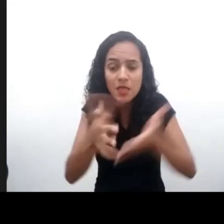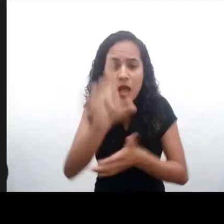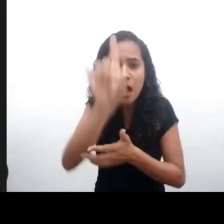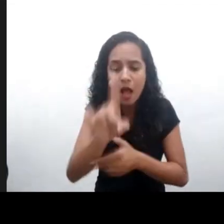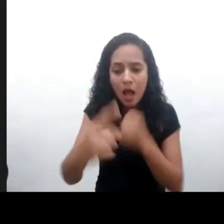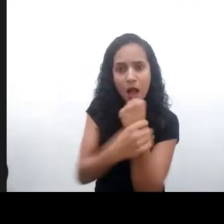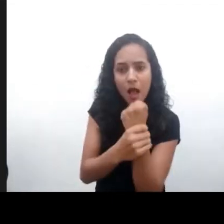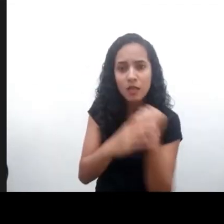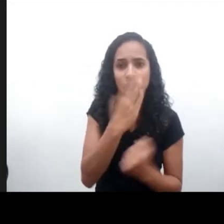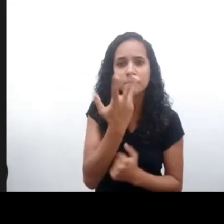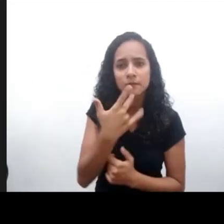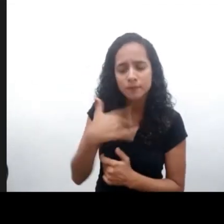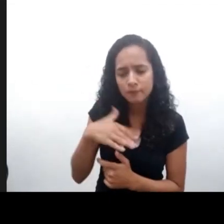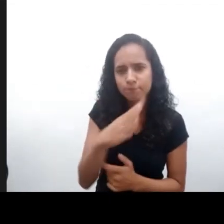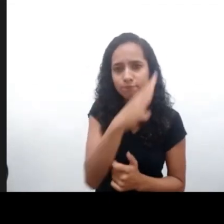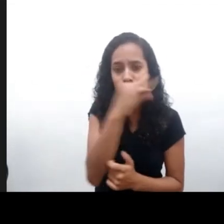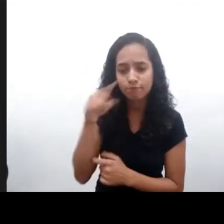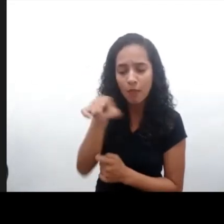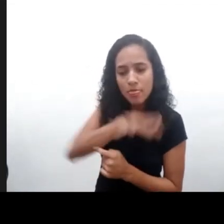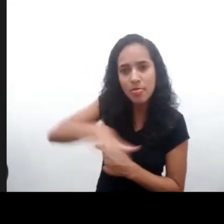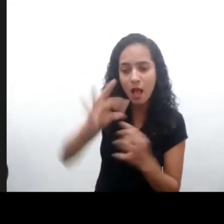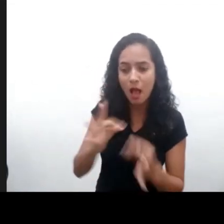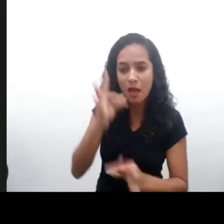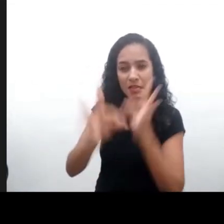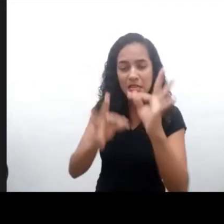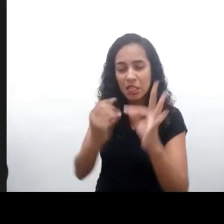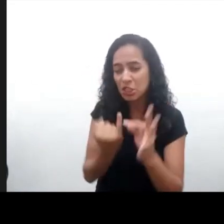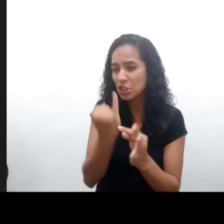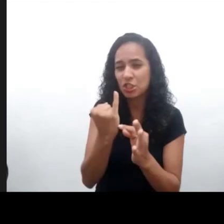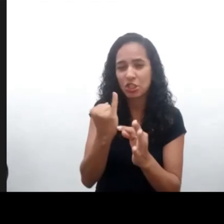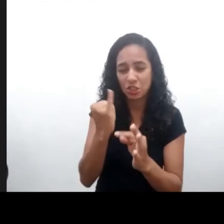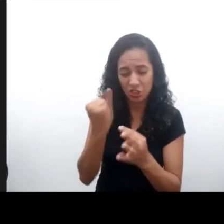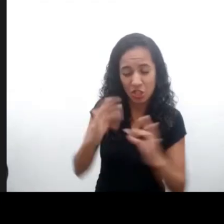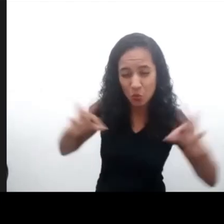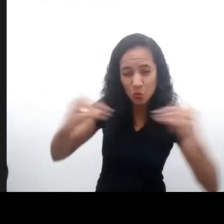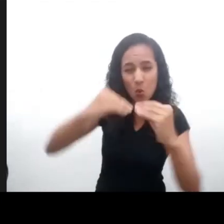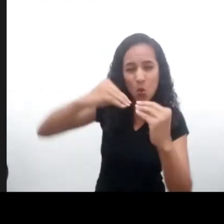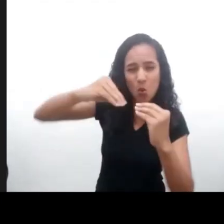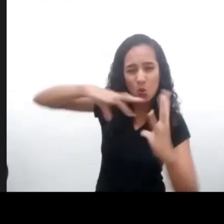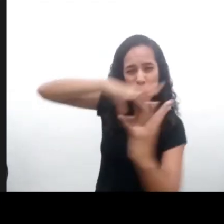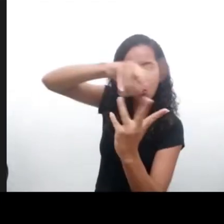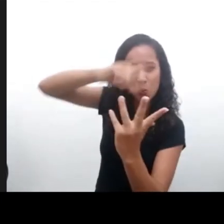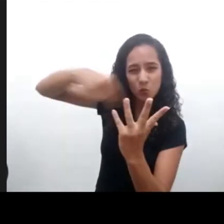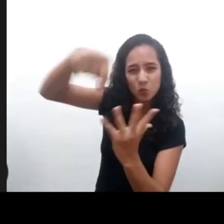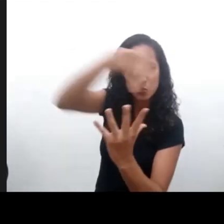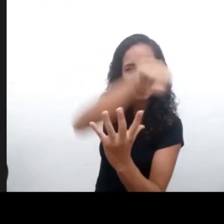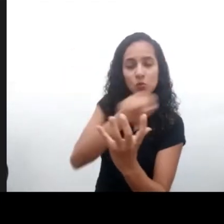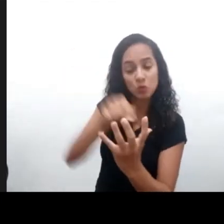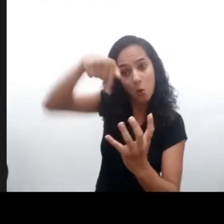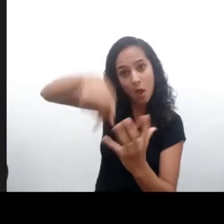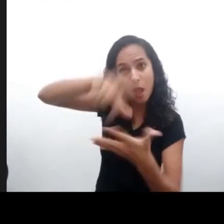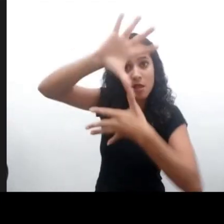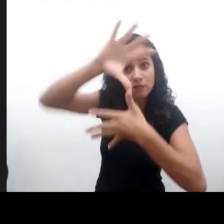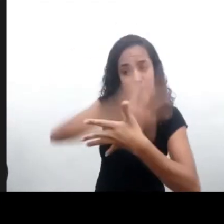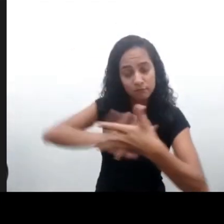garantía de los derechos de niños y adolescentes en el entorno digital en los más diversos países, incluso en el sur global y aquí